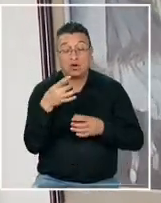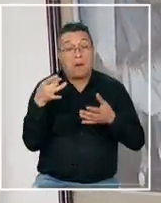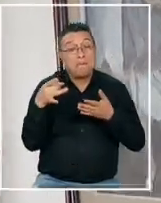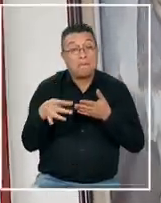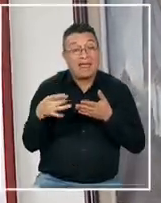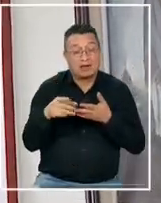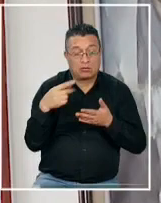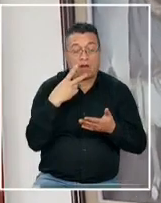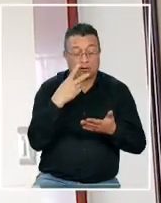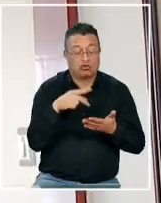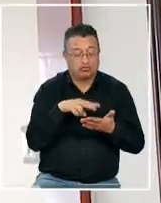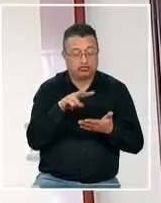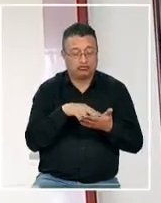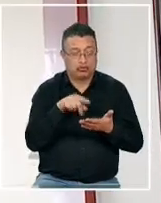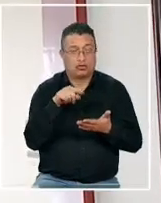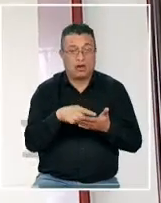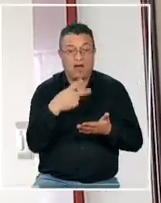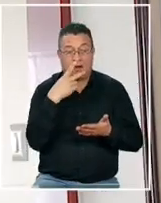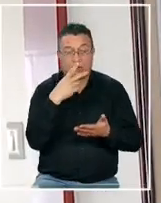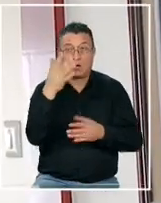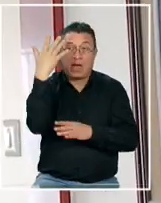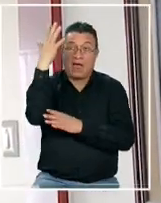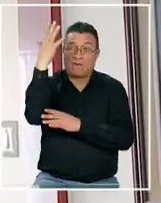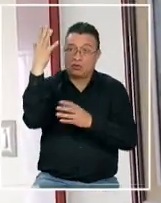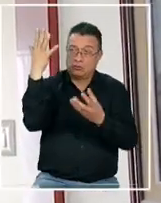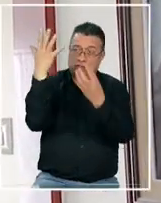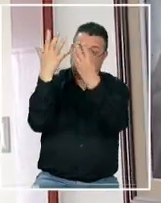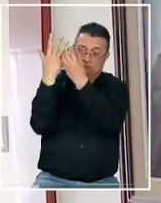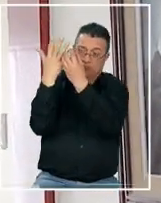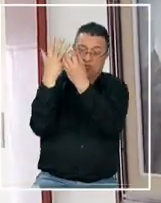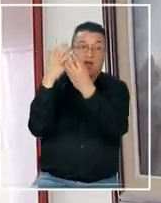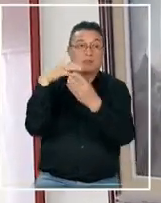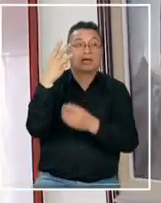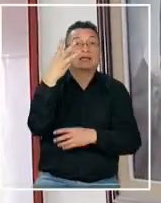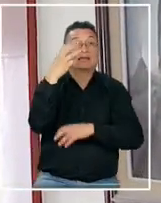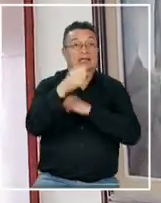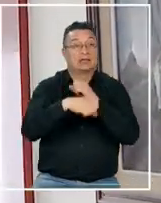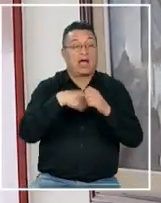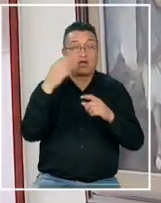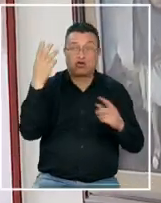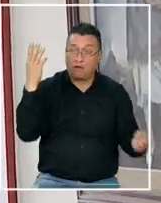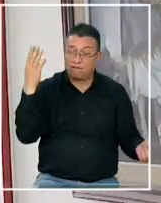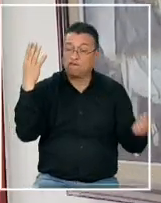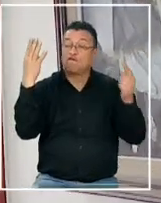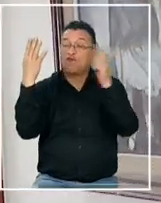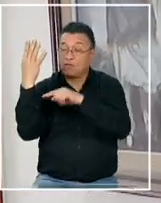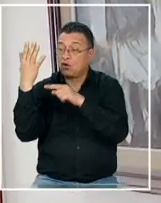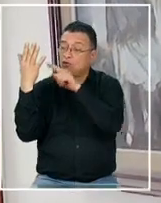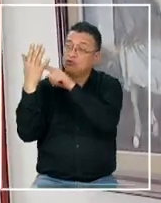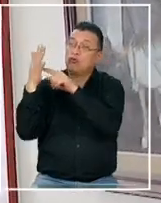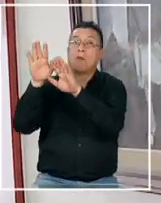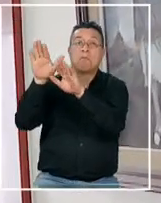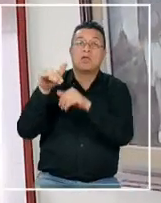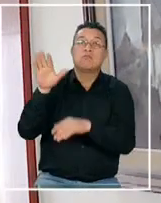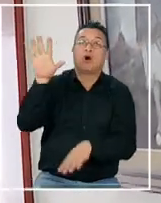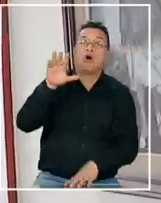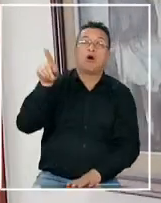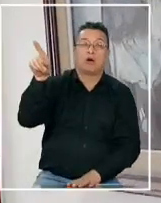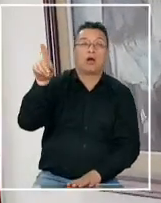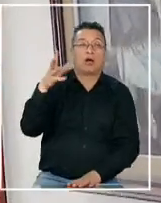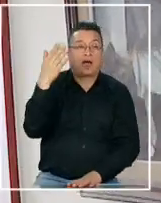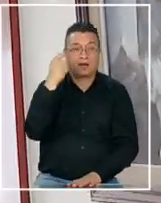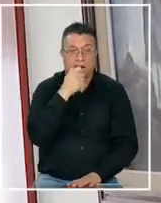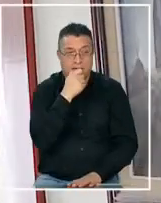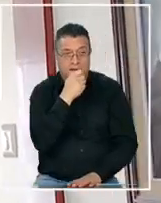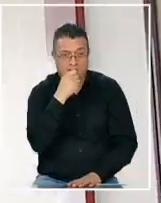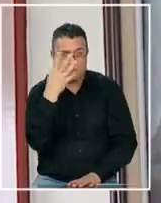fue Vargas Llosa cuando dijo que vio un plástico en un árbol y después volvió en 30 años y el plástico estaba ahí en el árbol se lo leyó en una entrevista